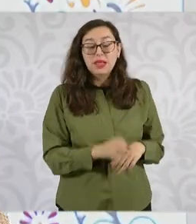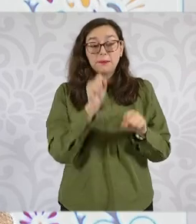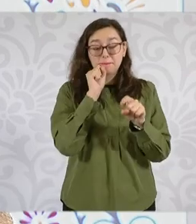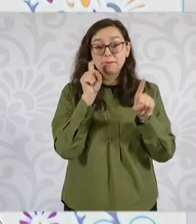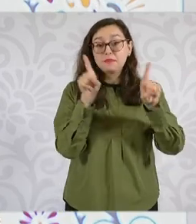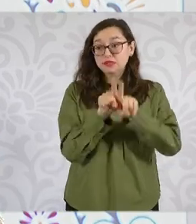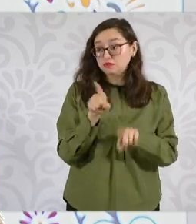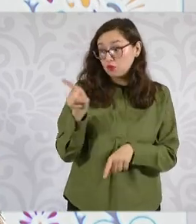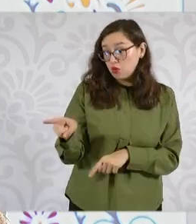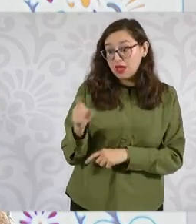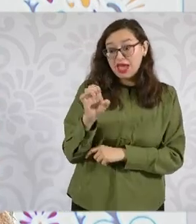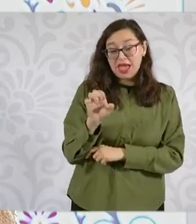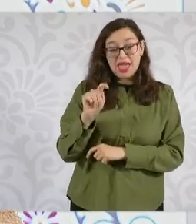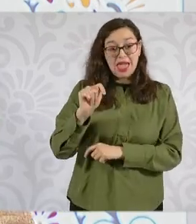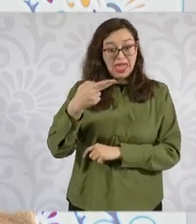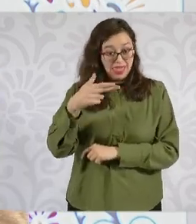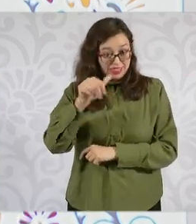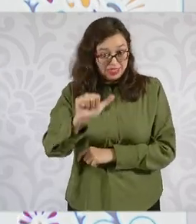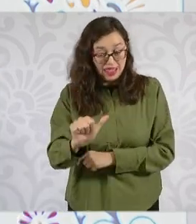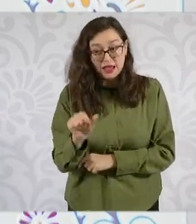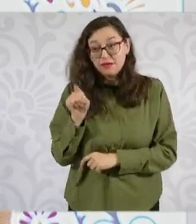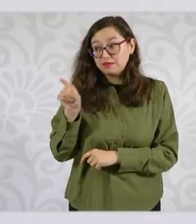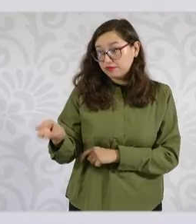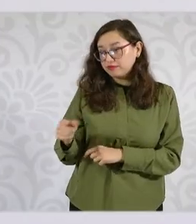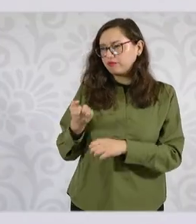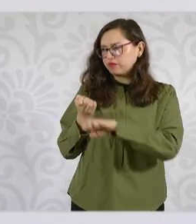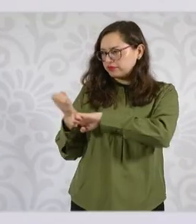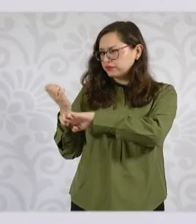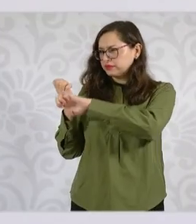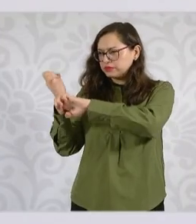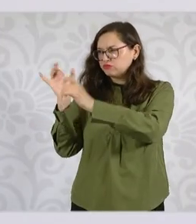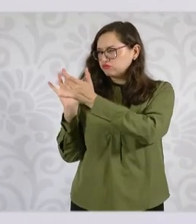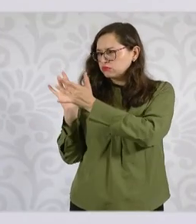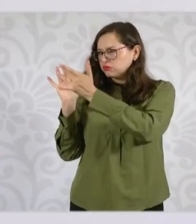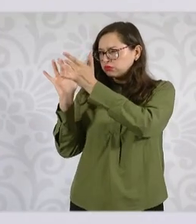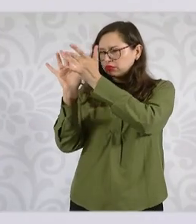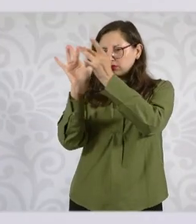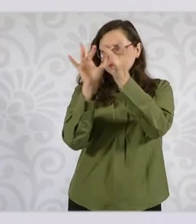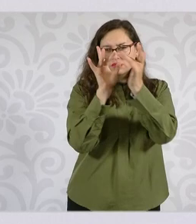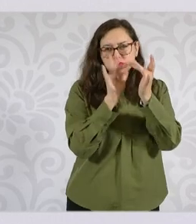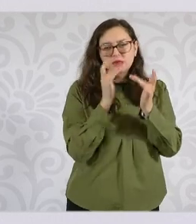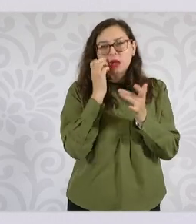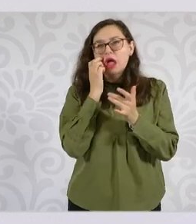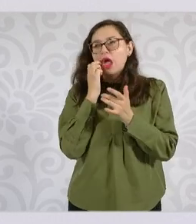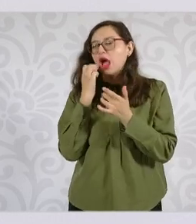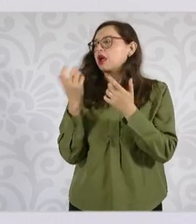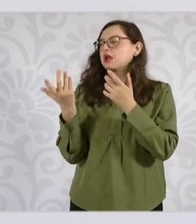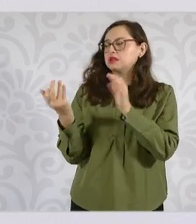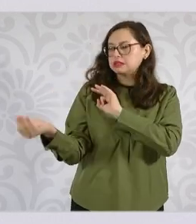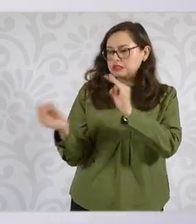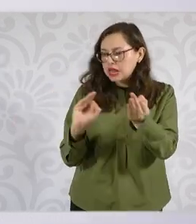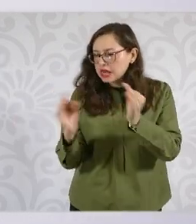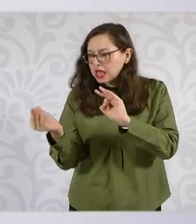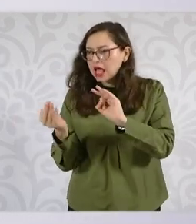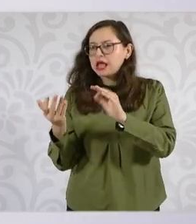de la Sedatu que está revisando cuál es la reserva territorial que quede cerca